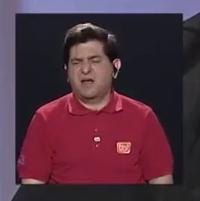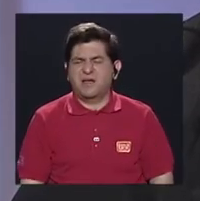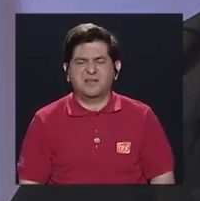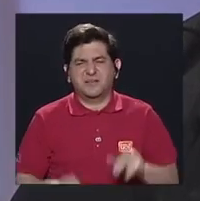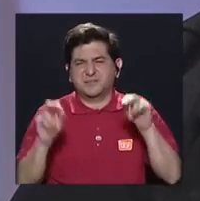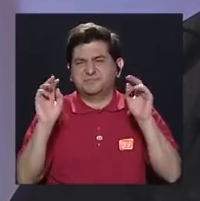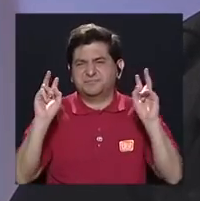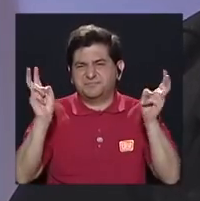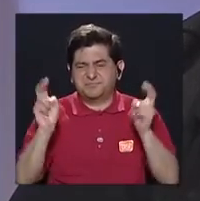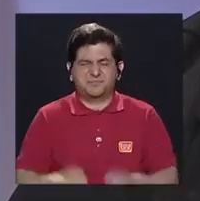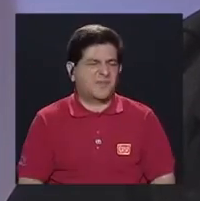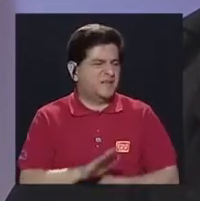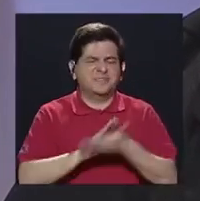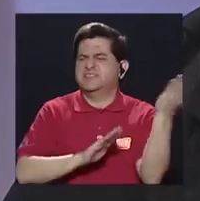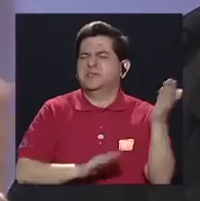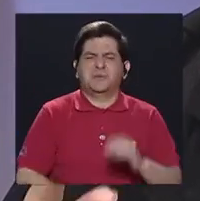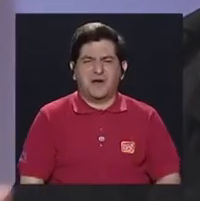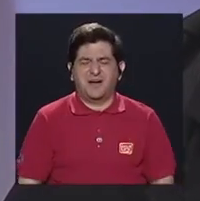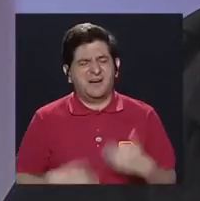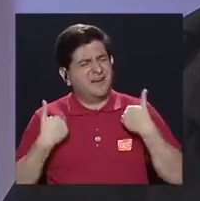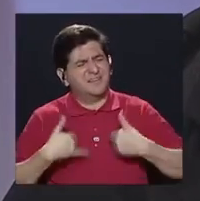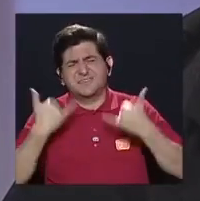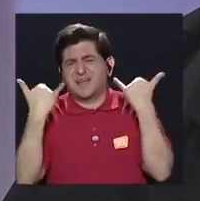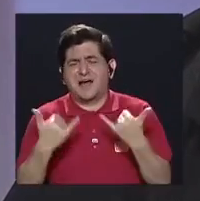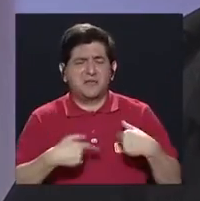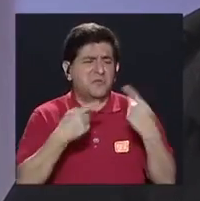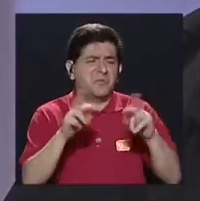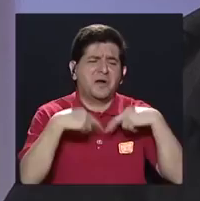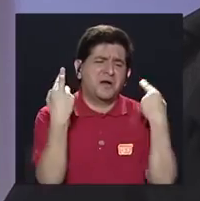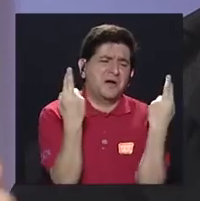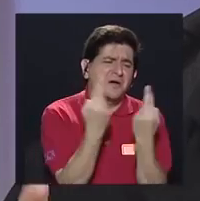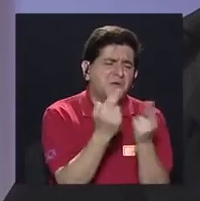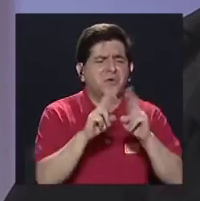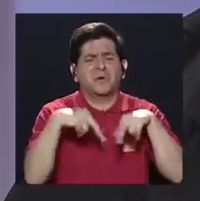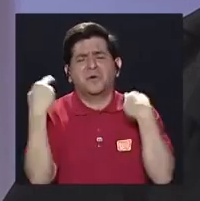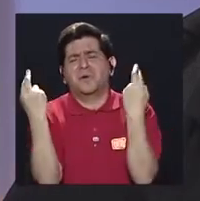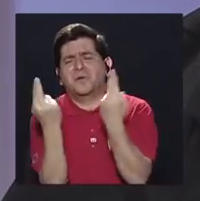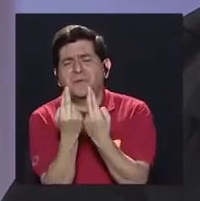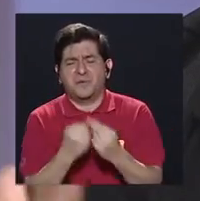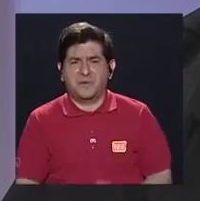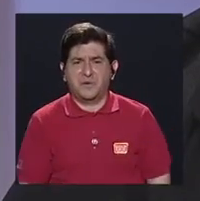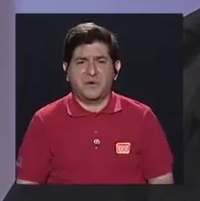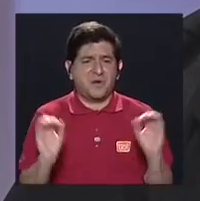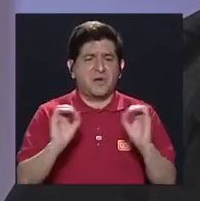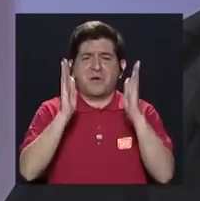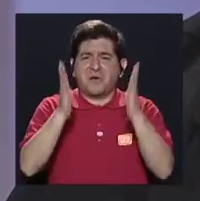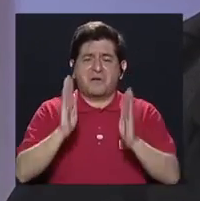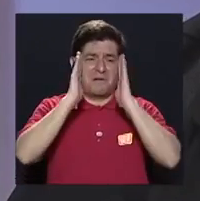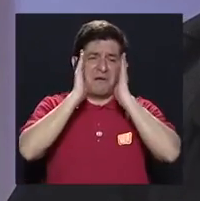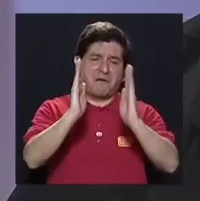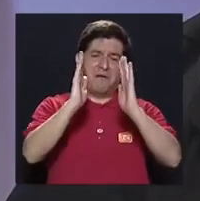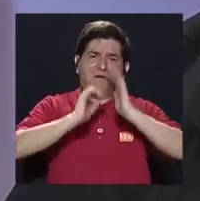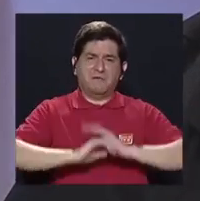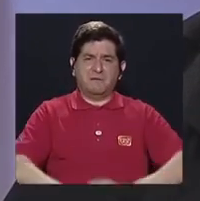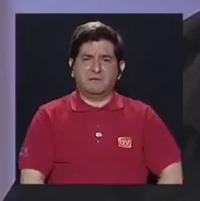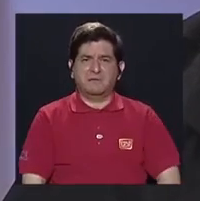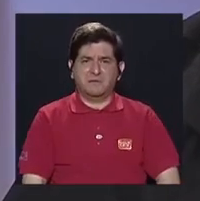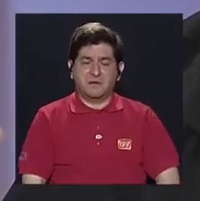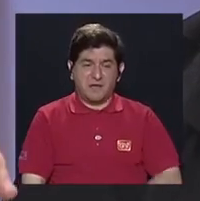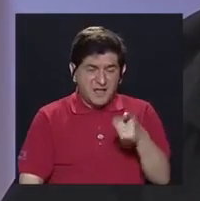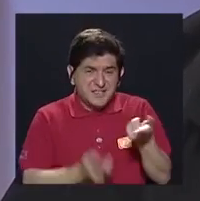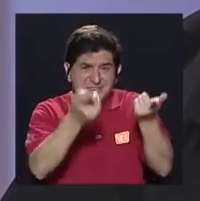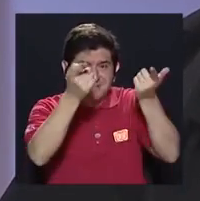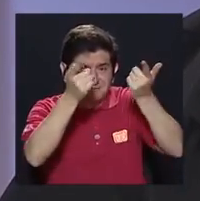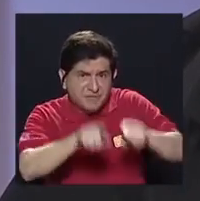entre comillas, porque se cansan, ¿verdad? Van a las juntas, van a las reuniones, y nadie los escucha. Entonces, todo ese